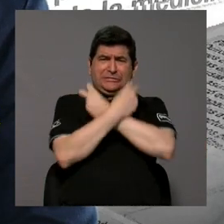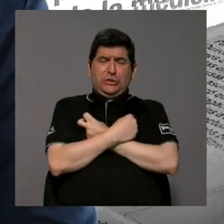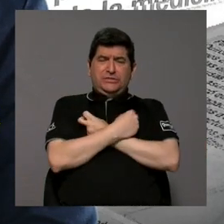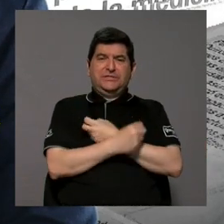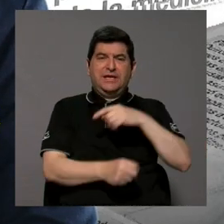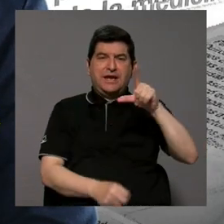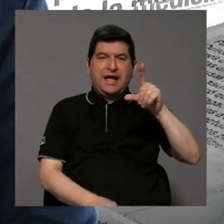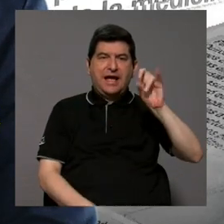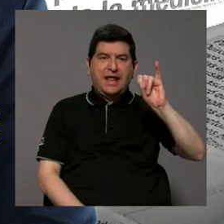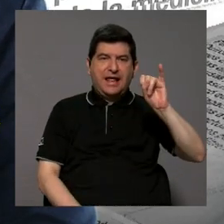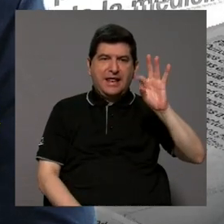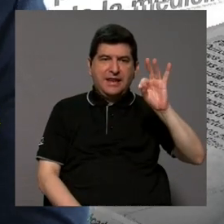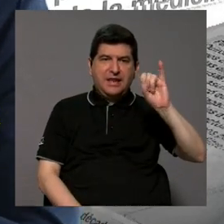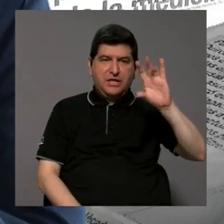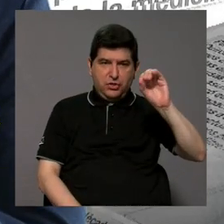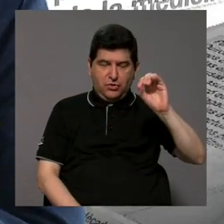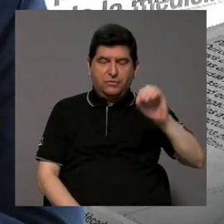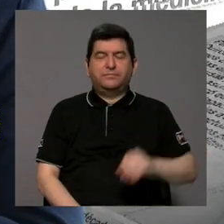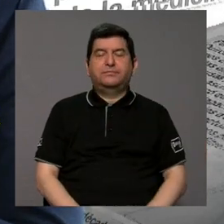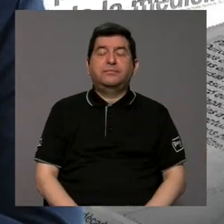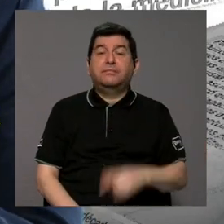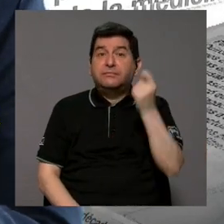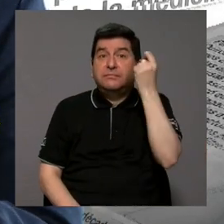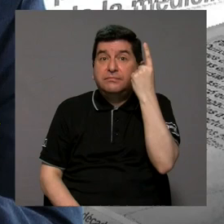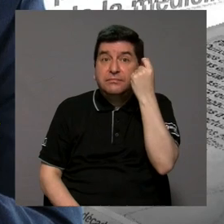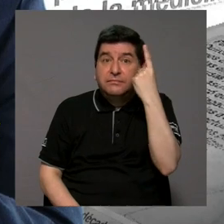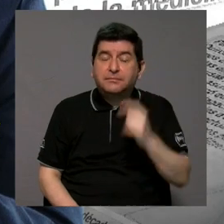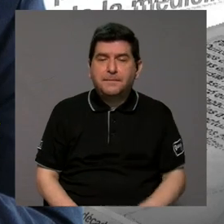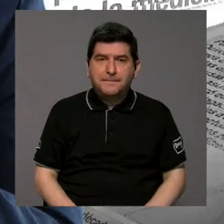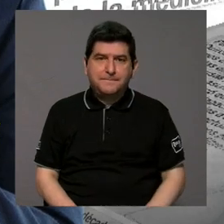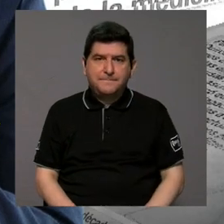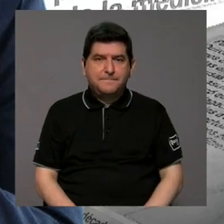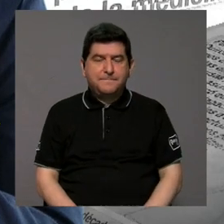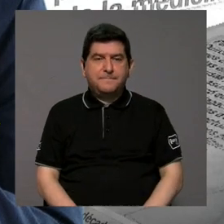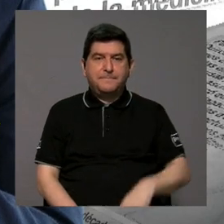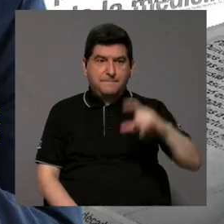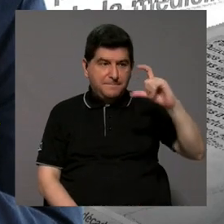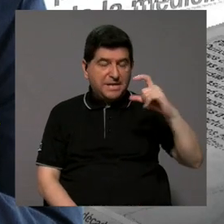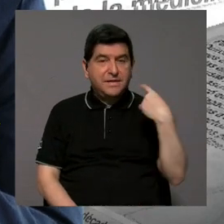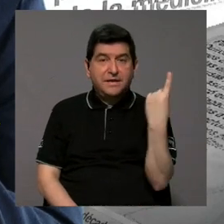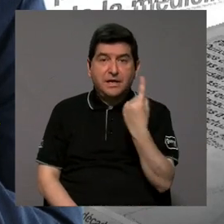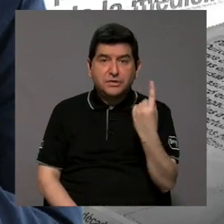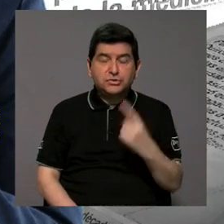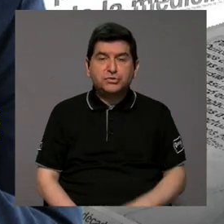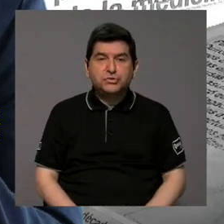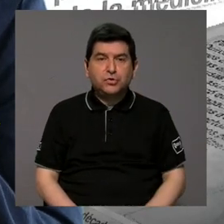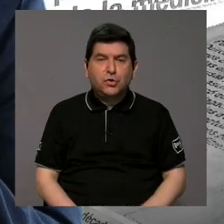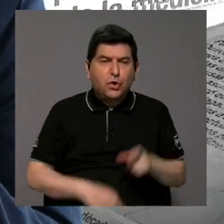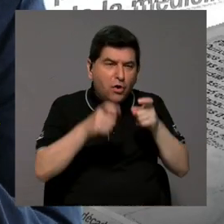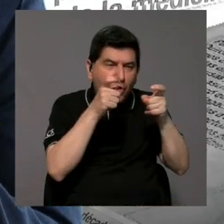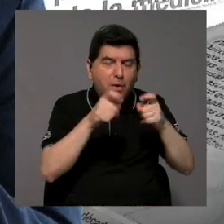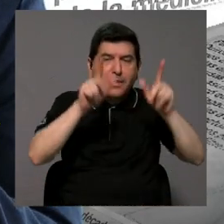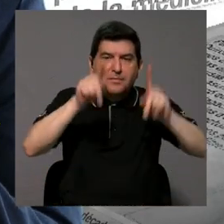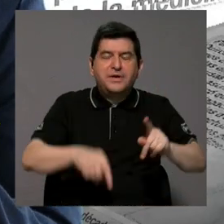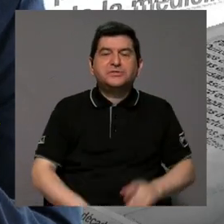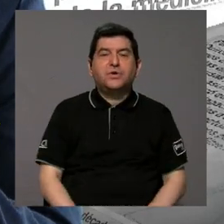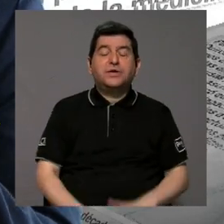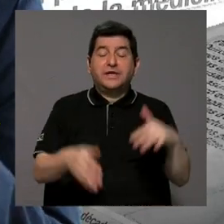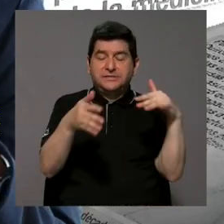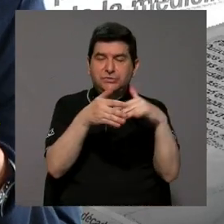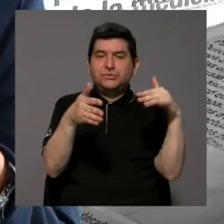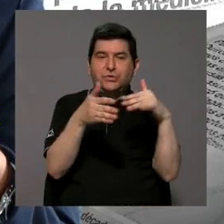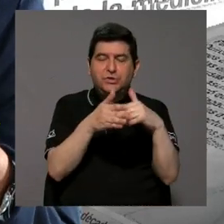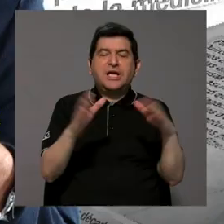debe tenerse mucho cuidado. Hay que entender que las baterías solo las debería manipular gente que tenga algún tipo de